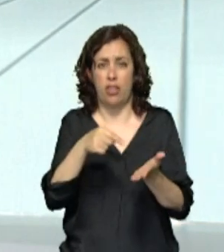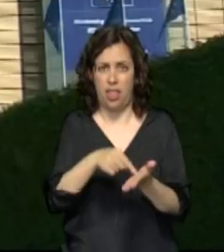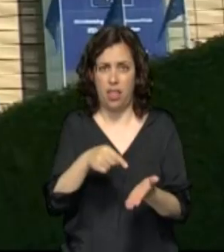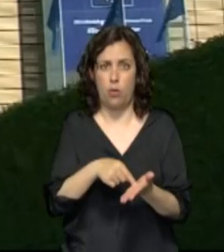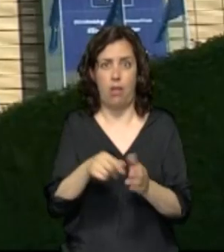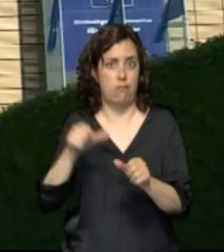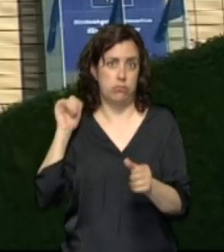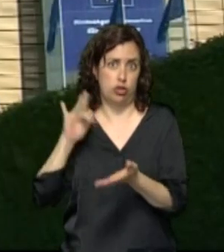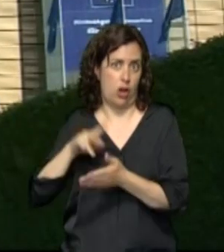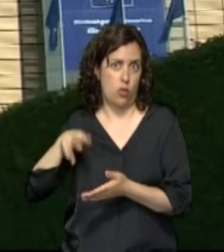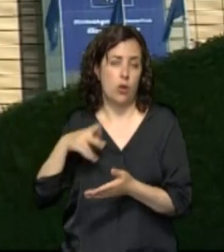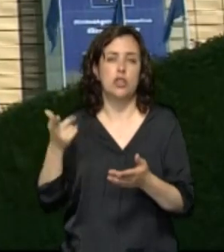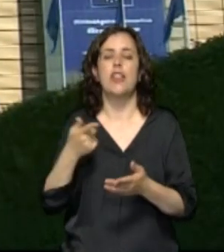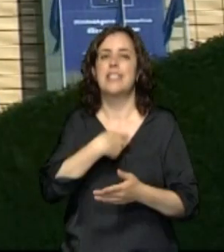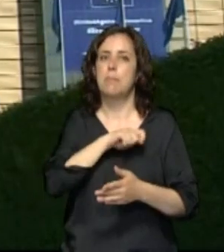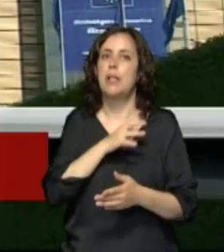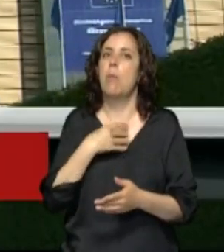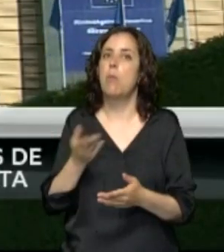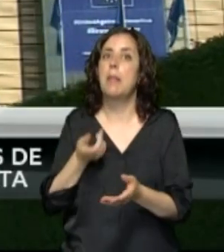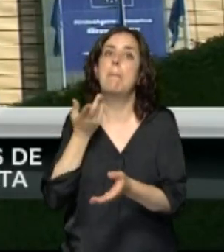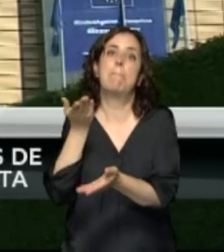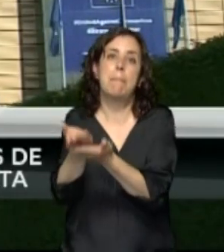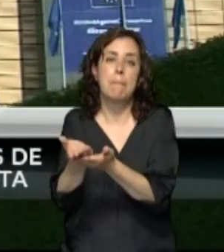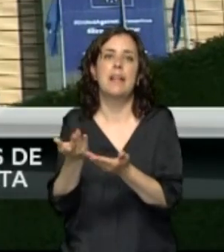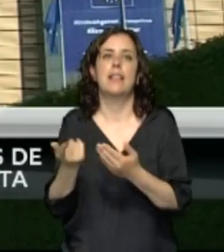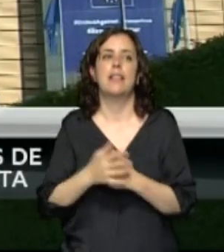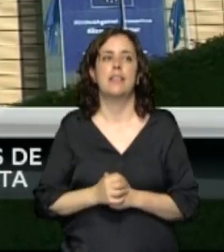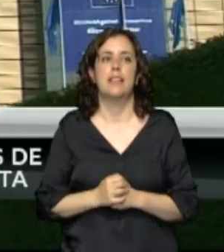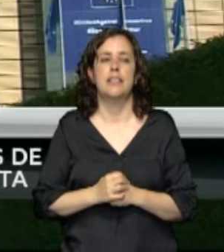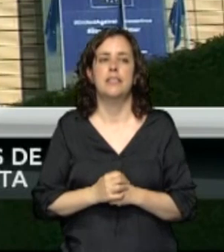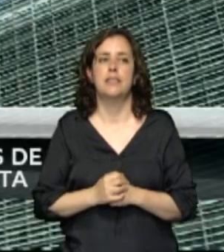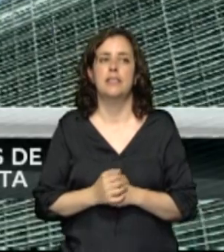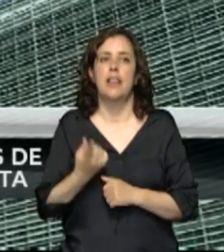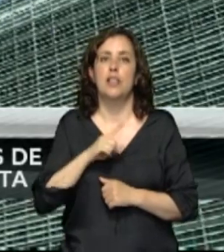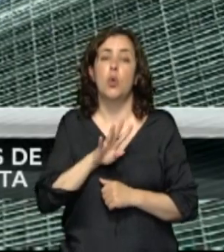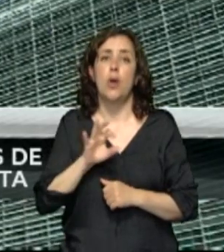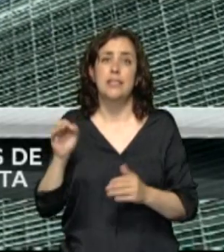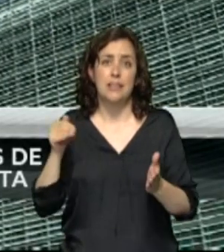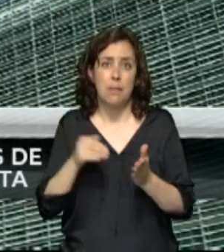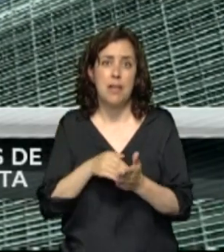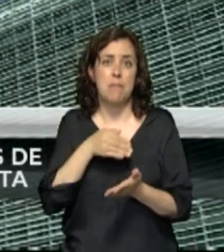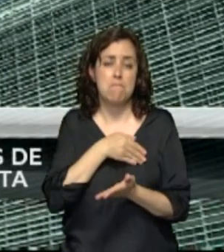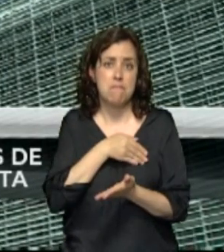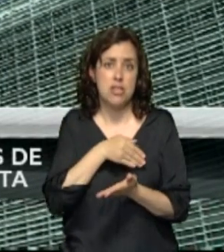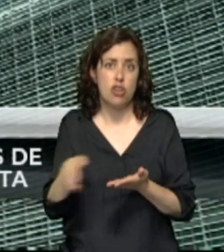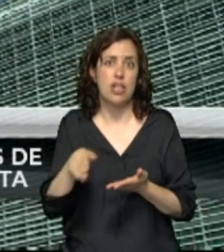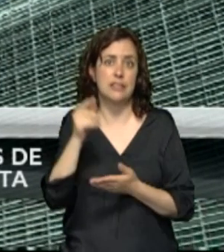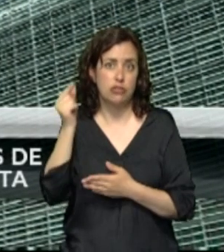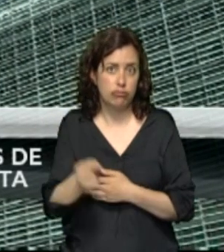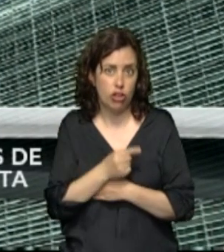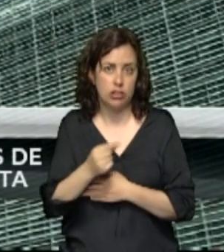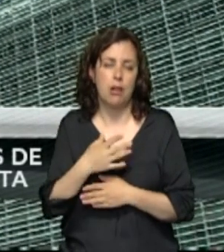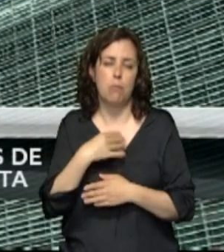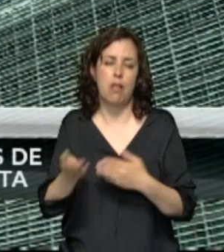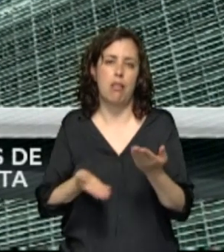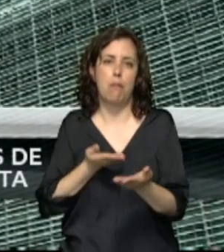De ese dinero, España podría acceder a 77.300 millones en transferencias y 63.122 en préstamos. Un total de 140